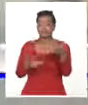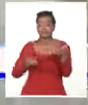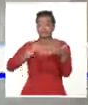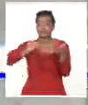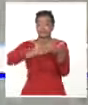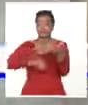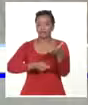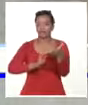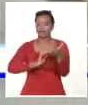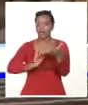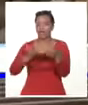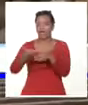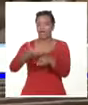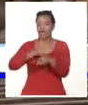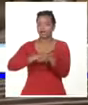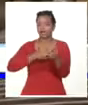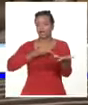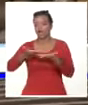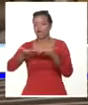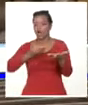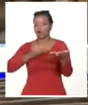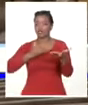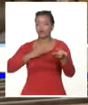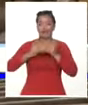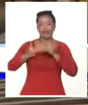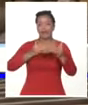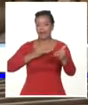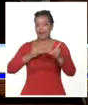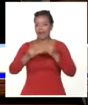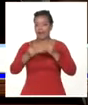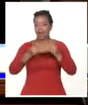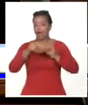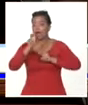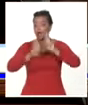de Representantes